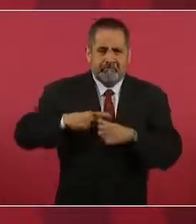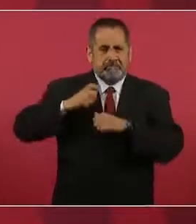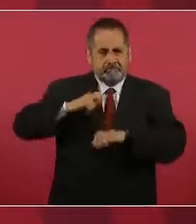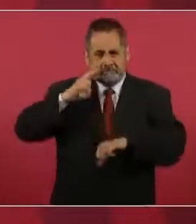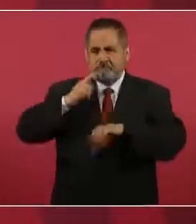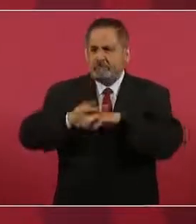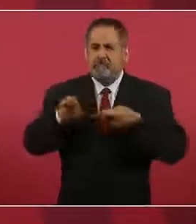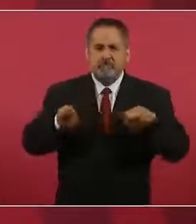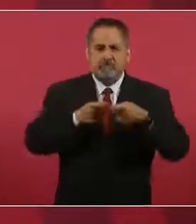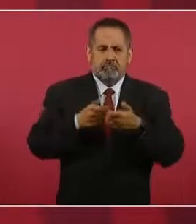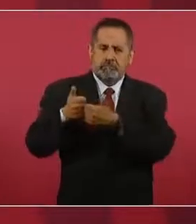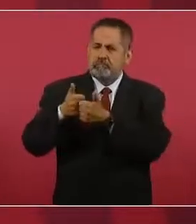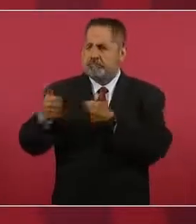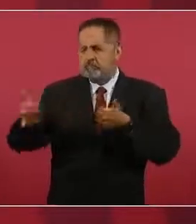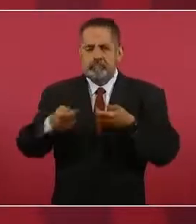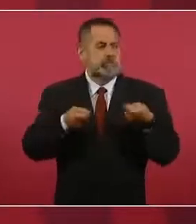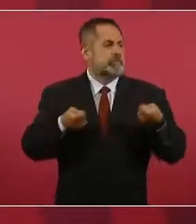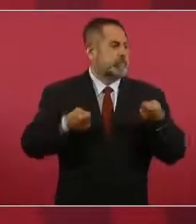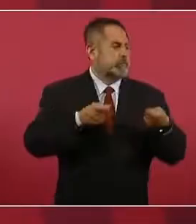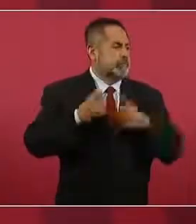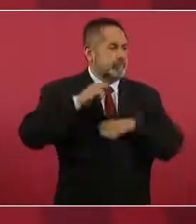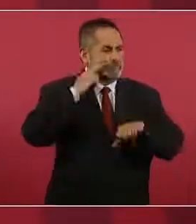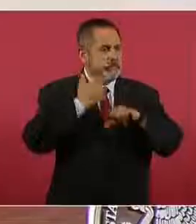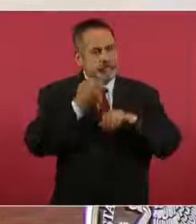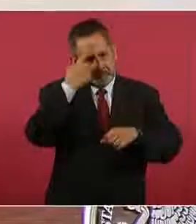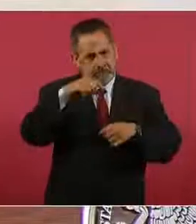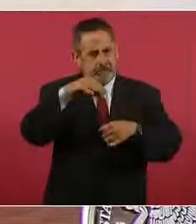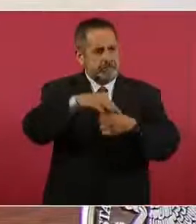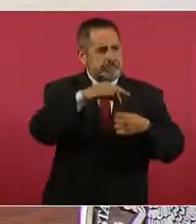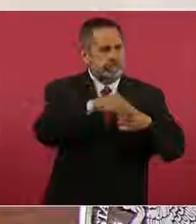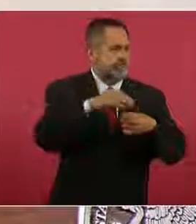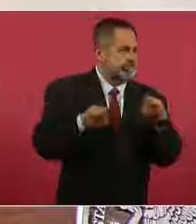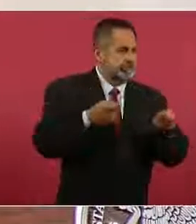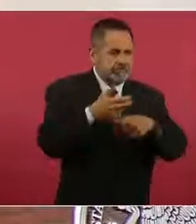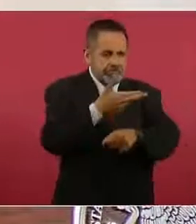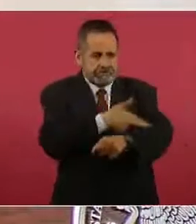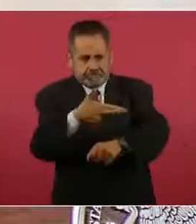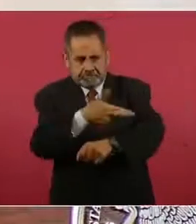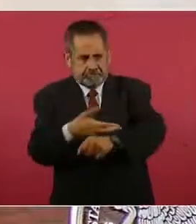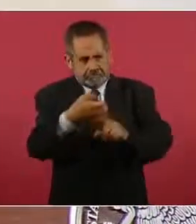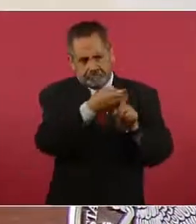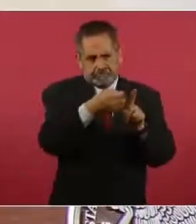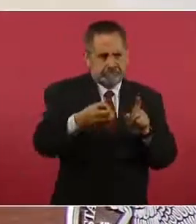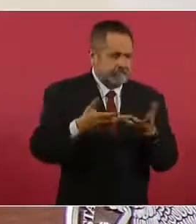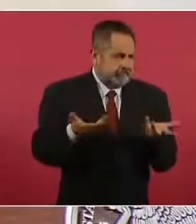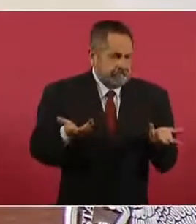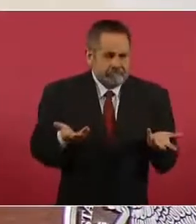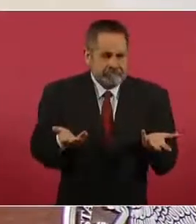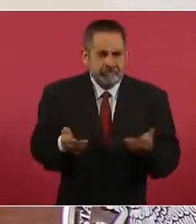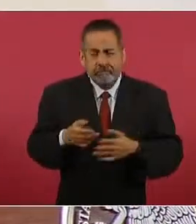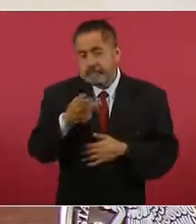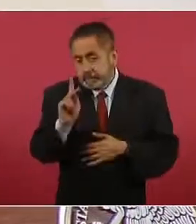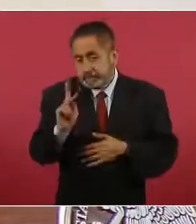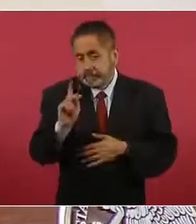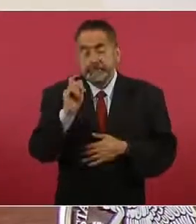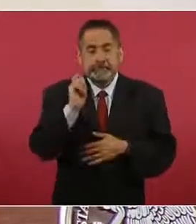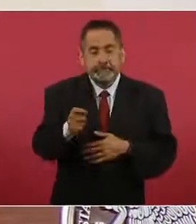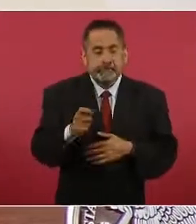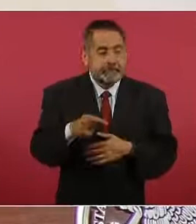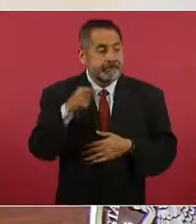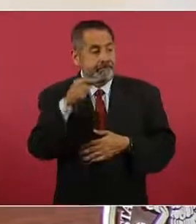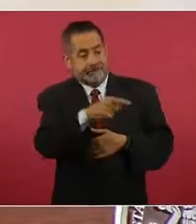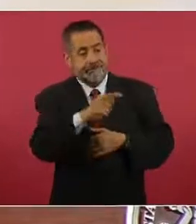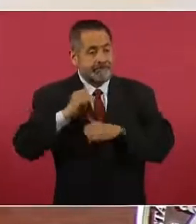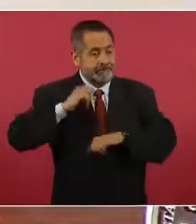autónomo encargado de organizar las elecciones. Nada más que ese